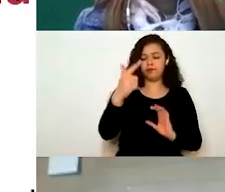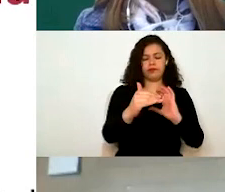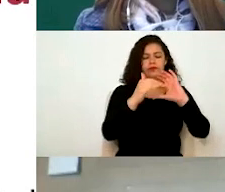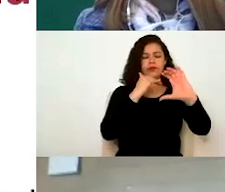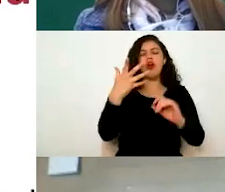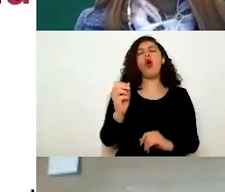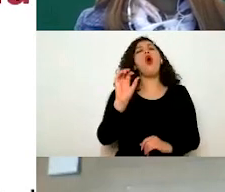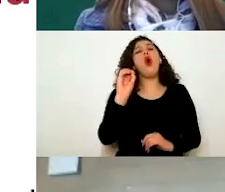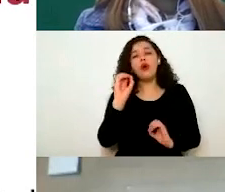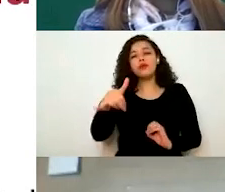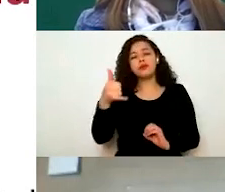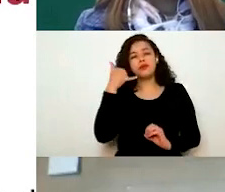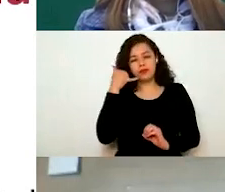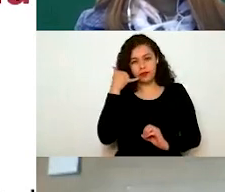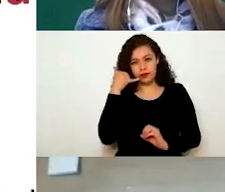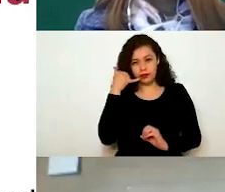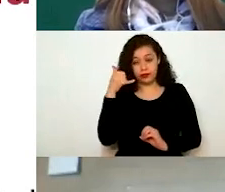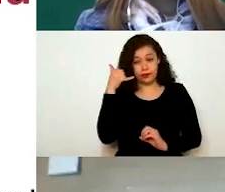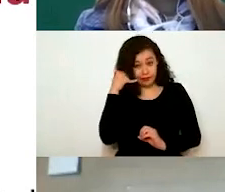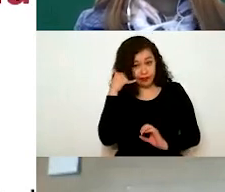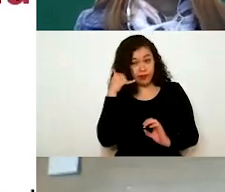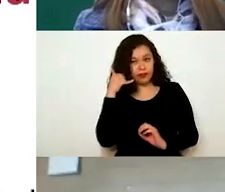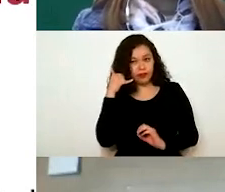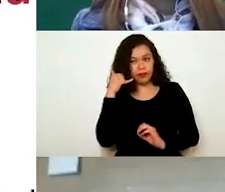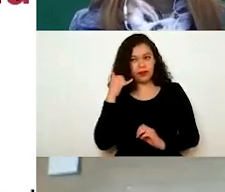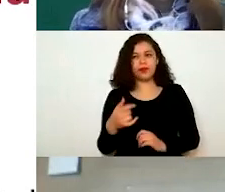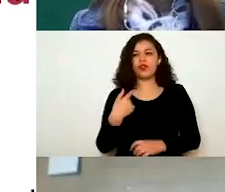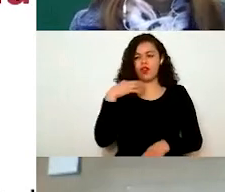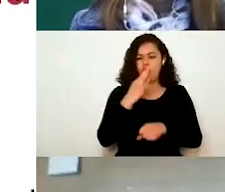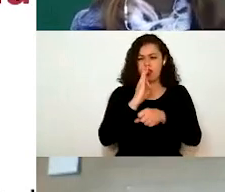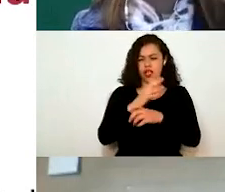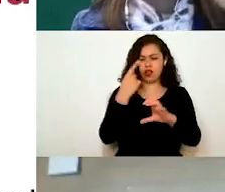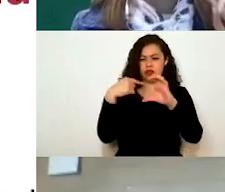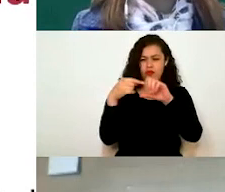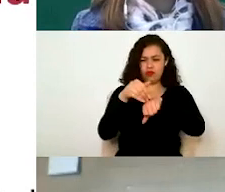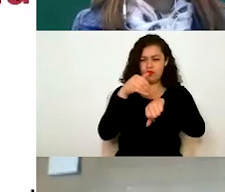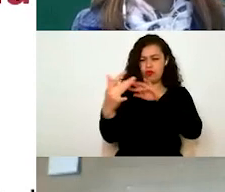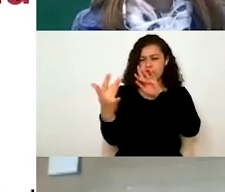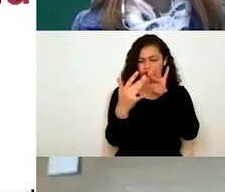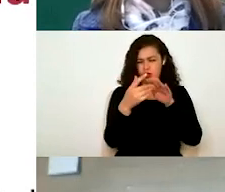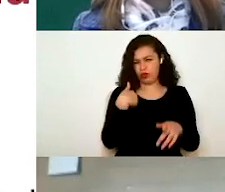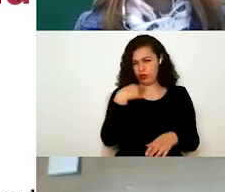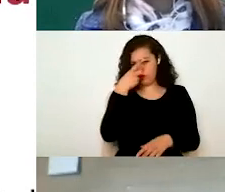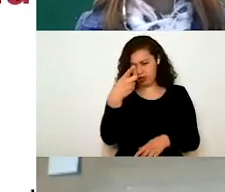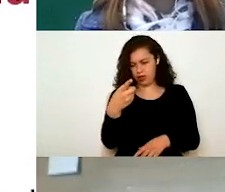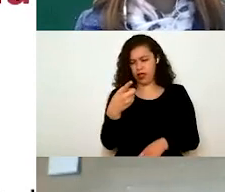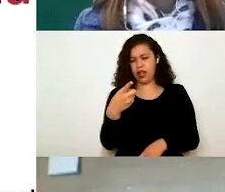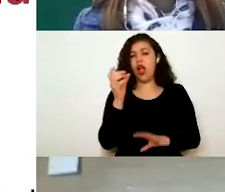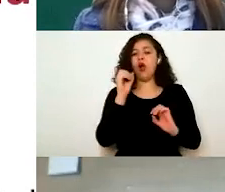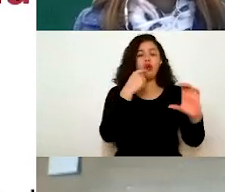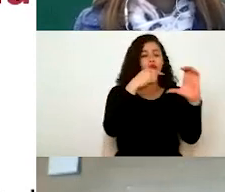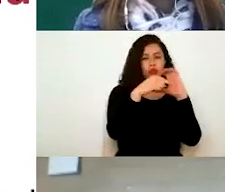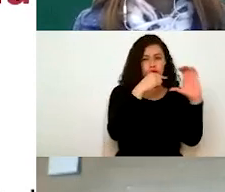Como les comentaba, puede ser a través de llamada, ahorita les damos los teléfonos y los datos de contacto, o a través de correo electrónico.